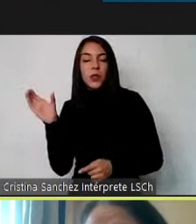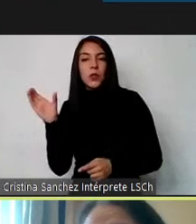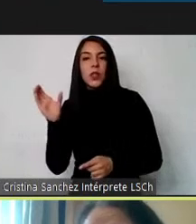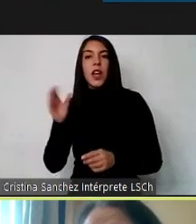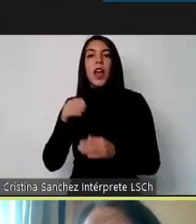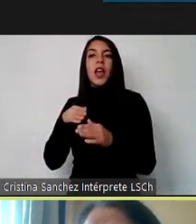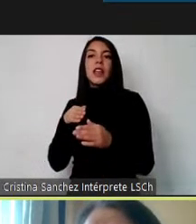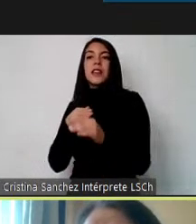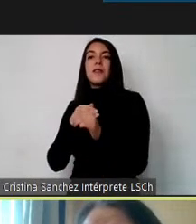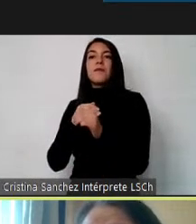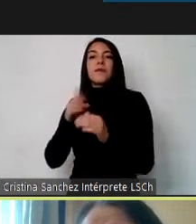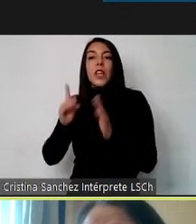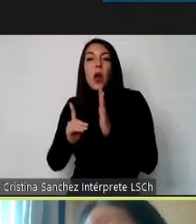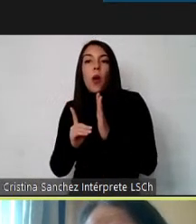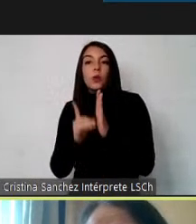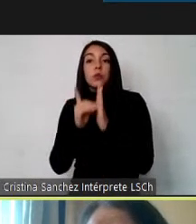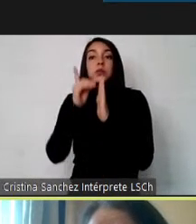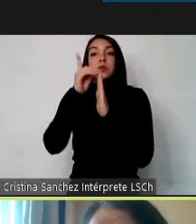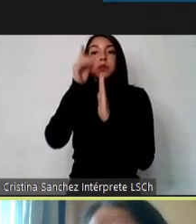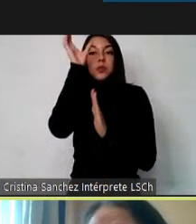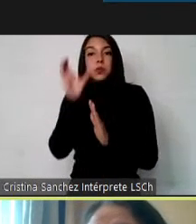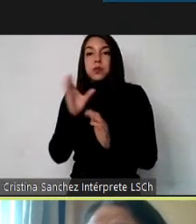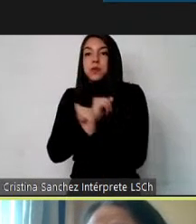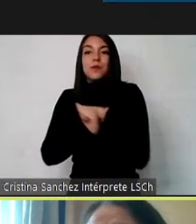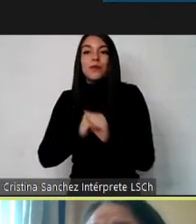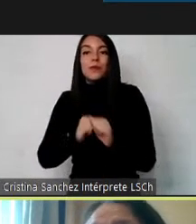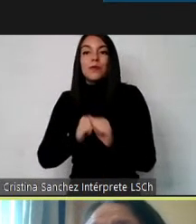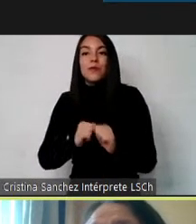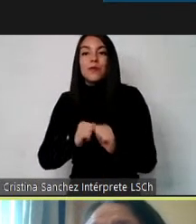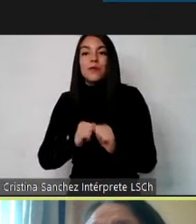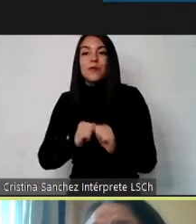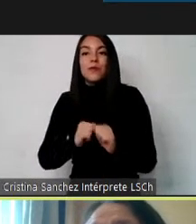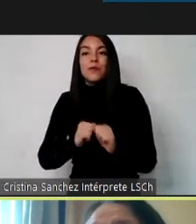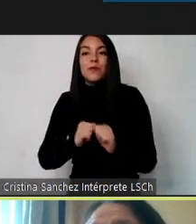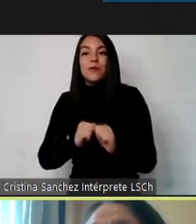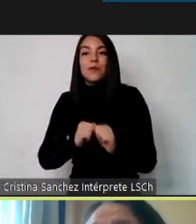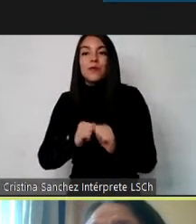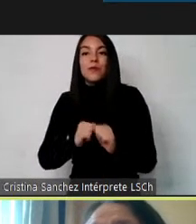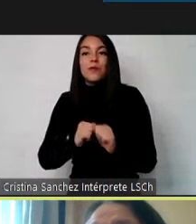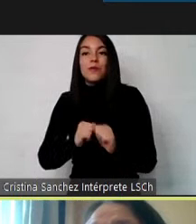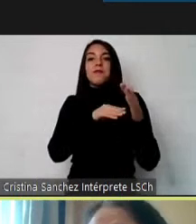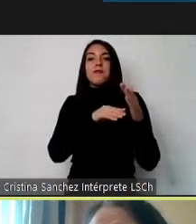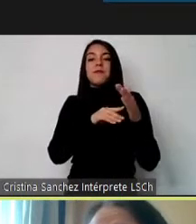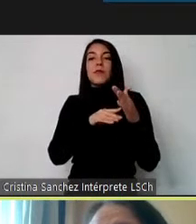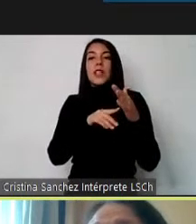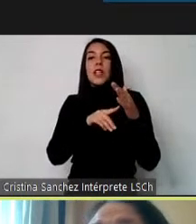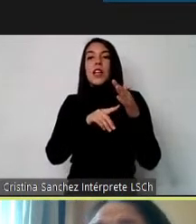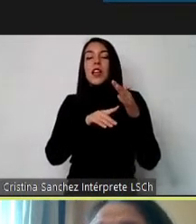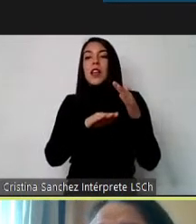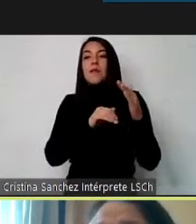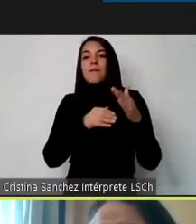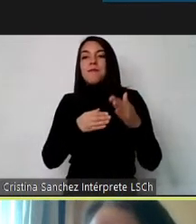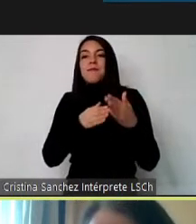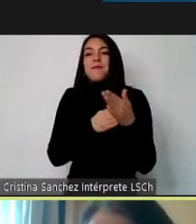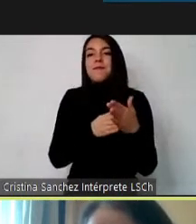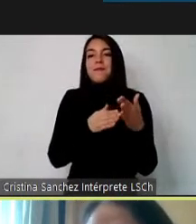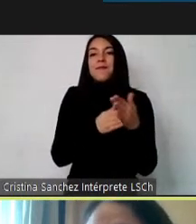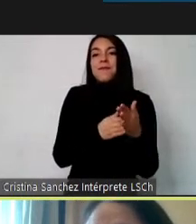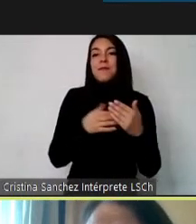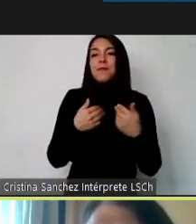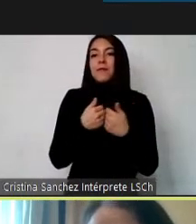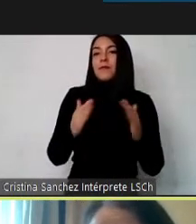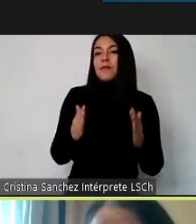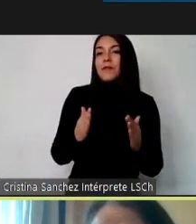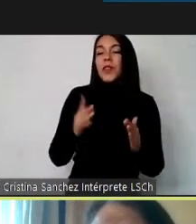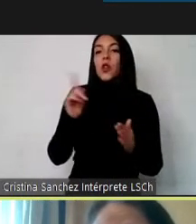para su proyecto personal y social. Es decir, le está impidiendo su emancipación al no reconocer